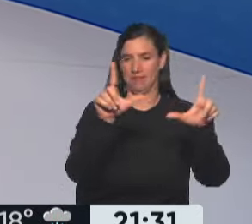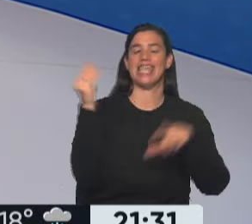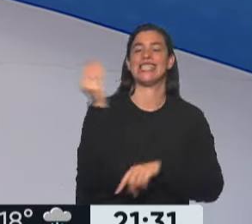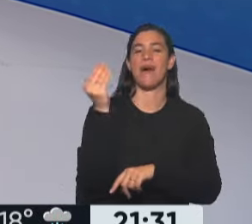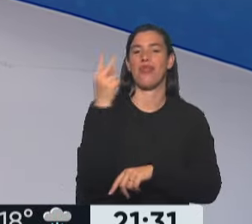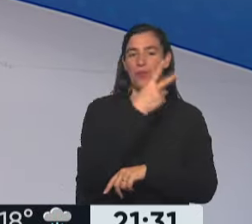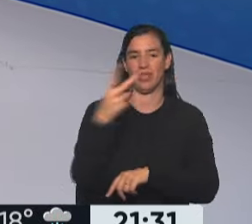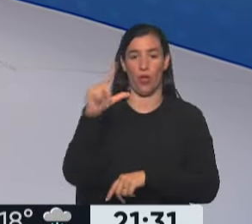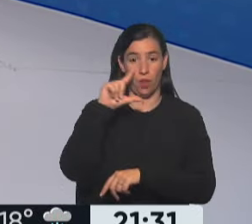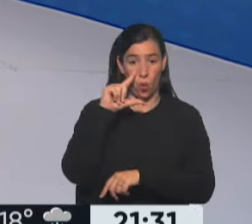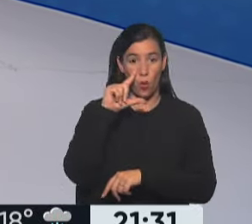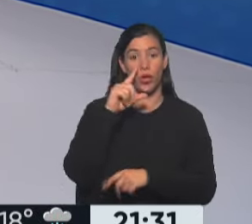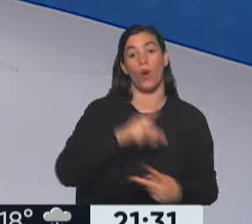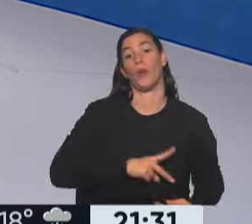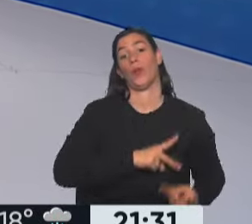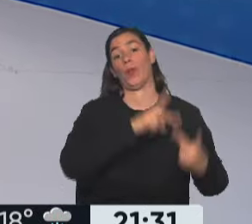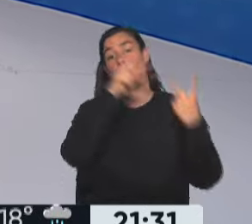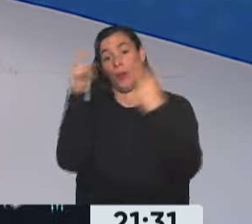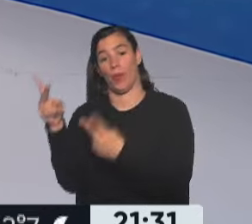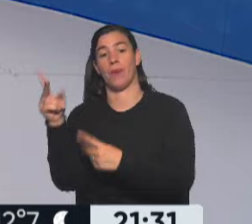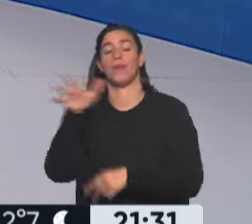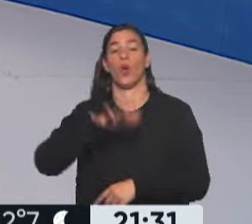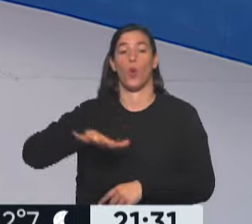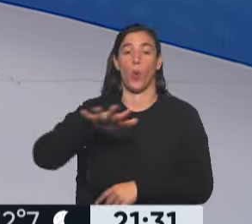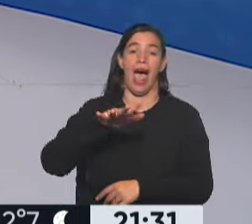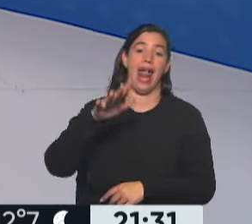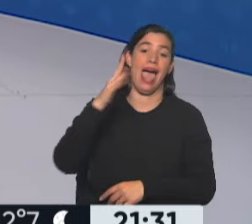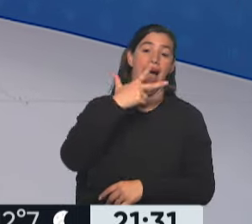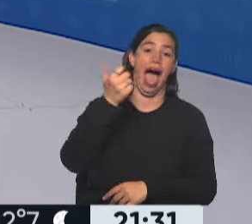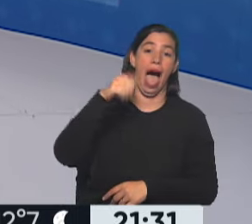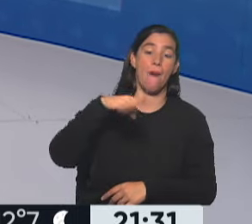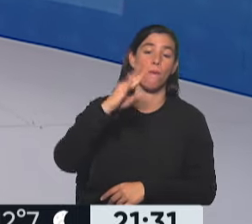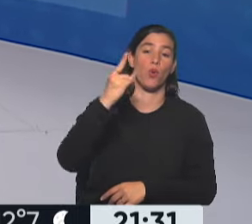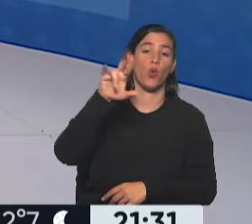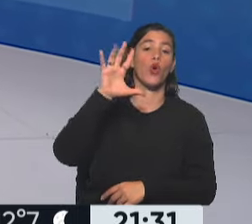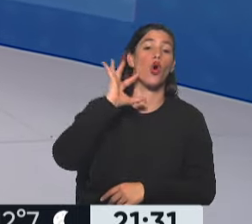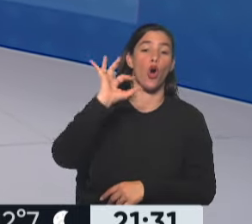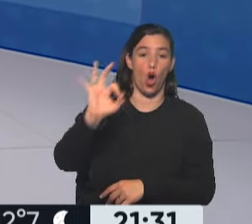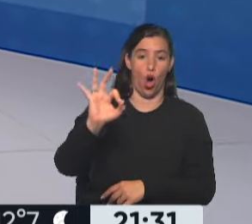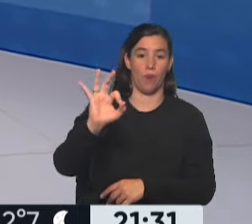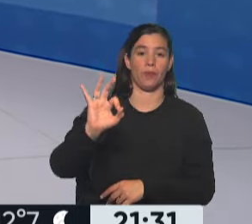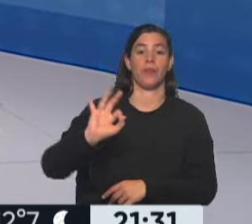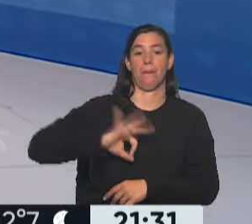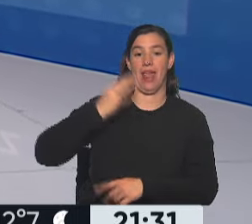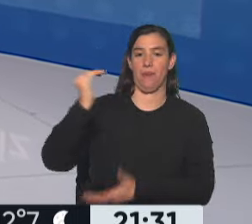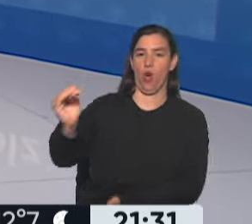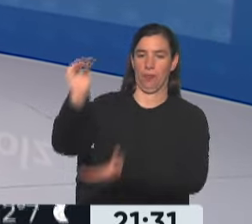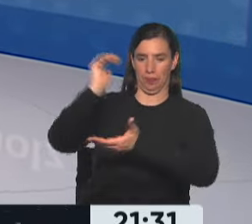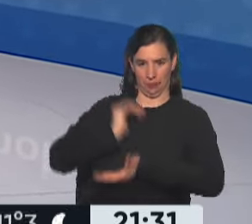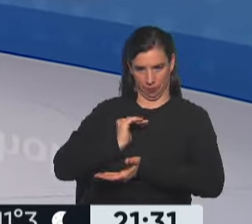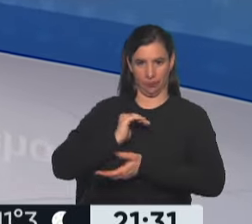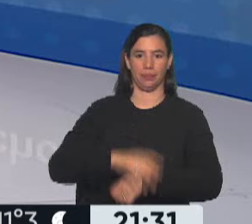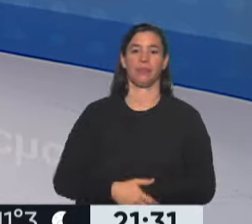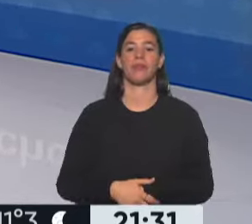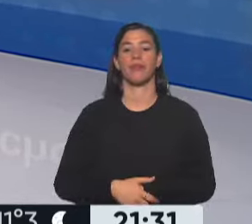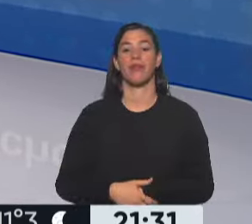parte hacia Hamburgo y a las 10 recibe el premio de la Sociedad Hayek. Bien, domingo 23 de junio, partida hacia la ciudad